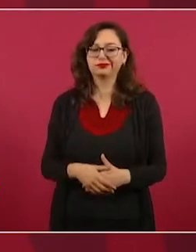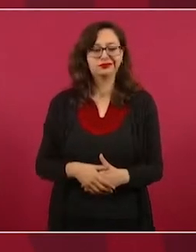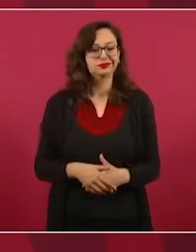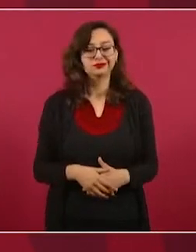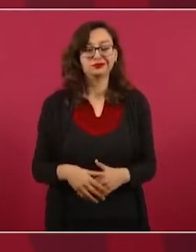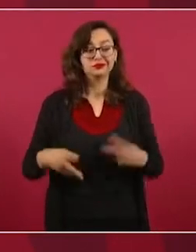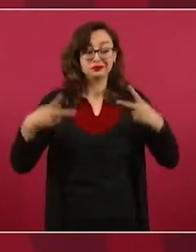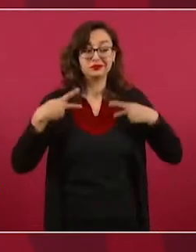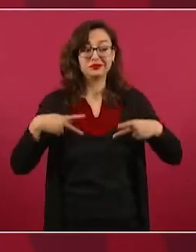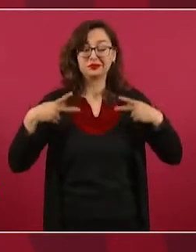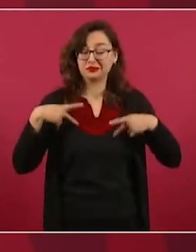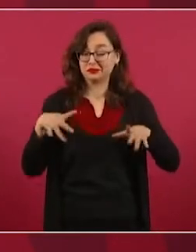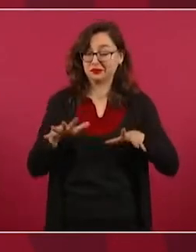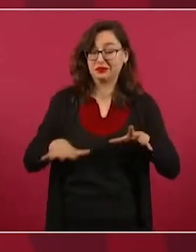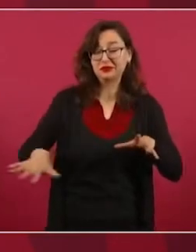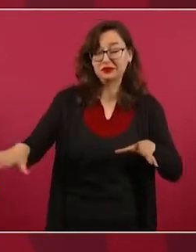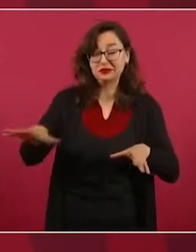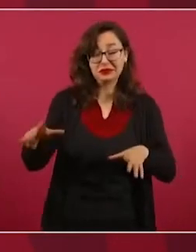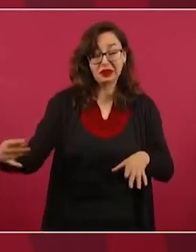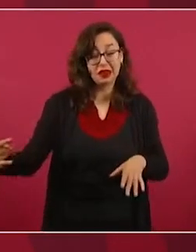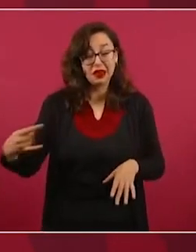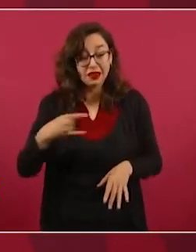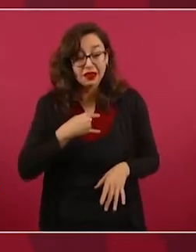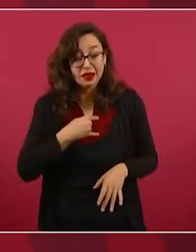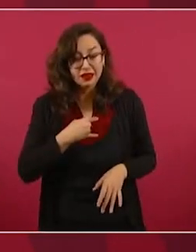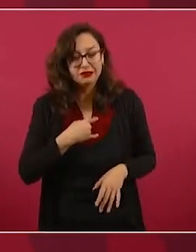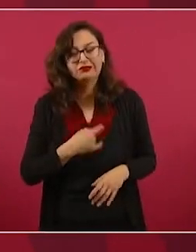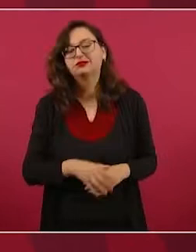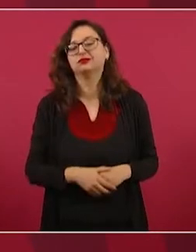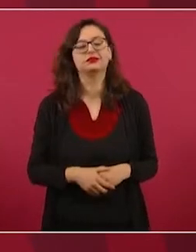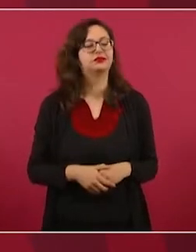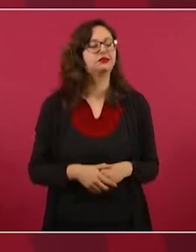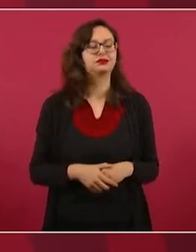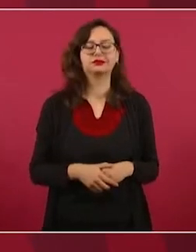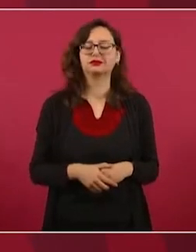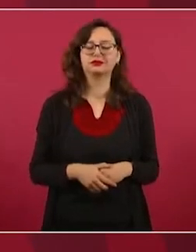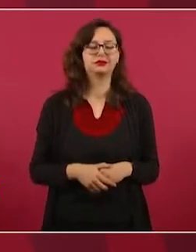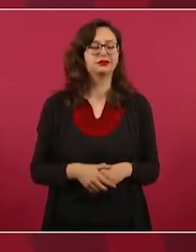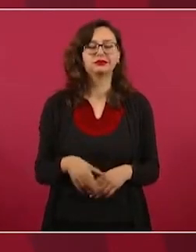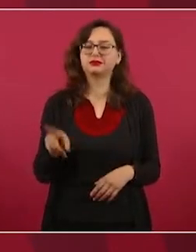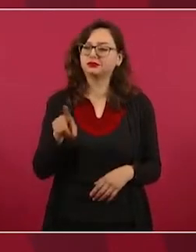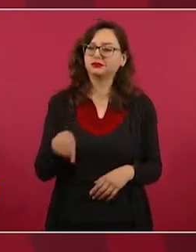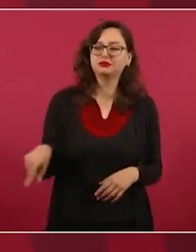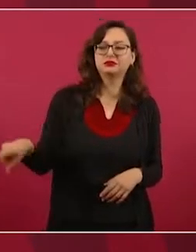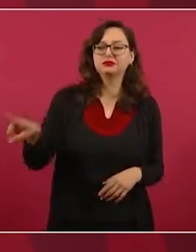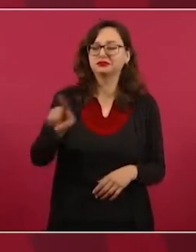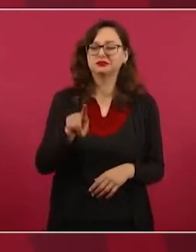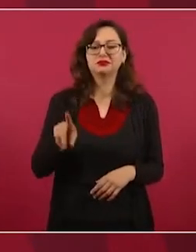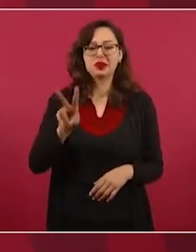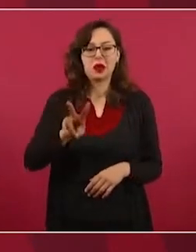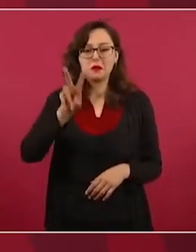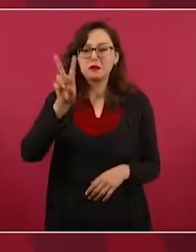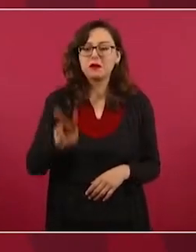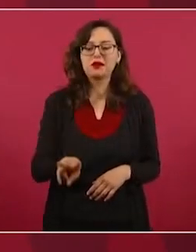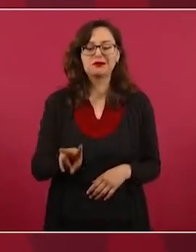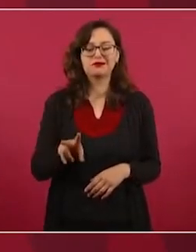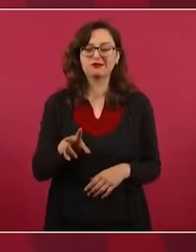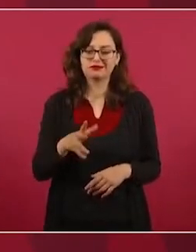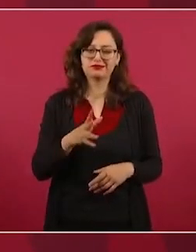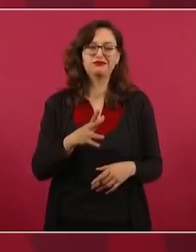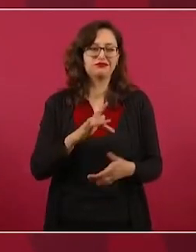muy, muy, muy afectuoso,